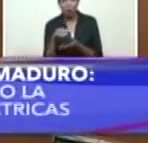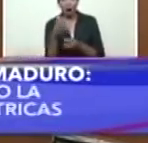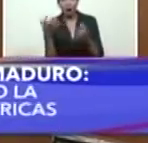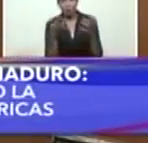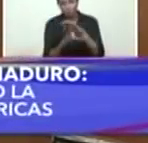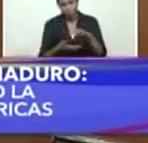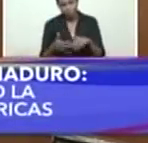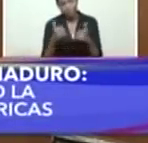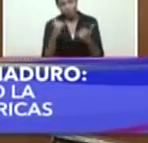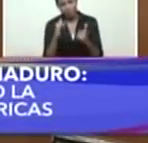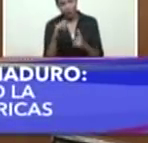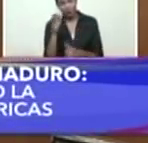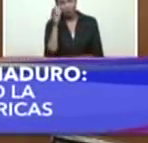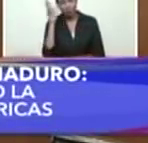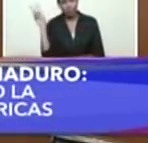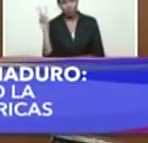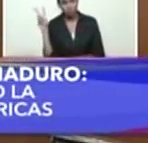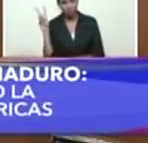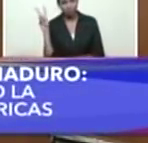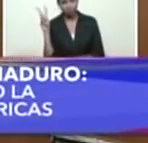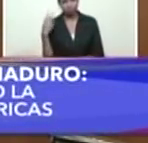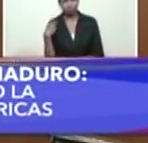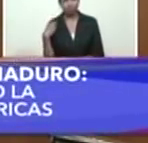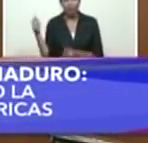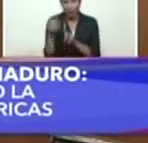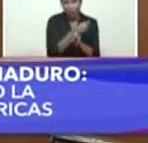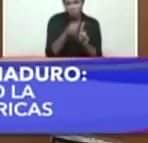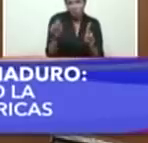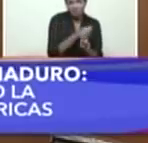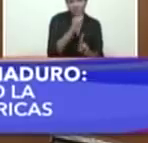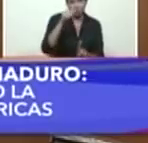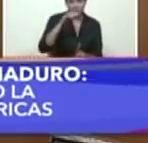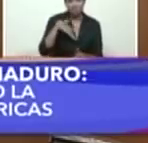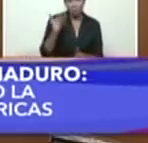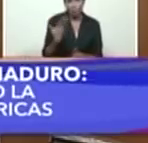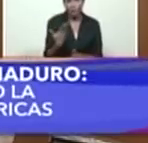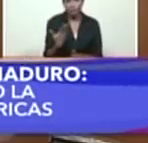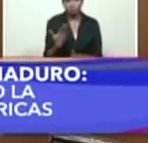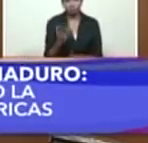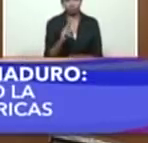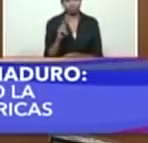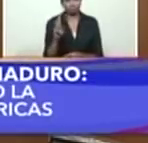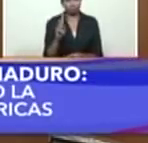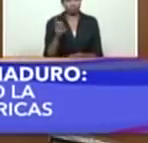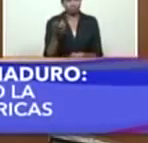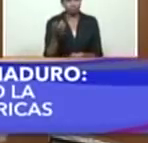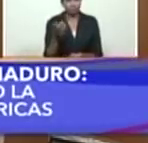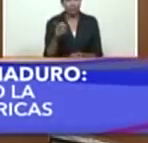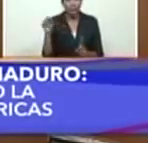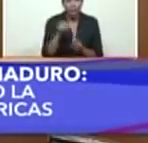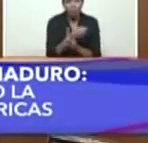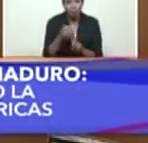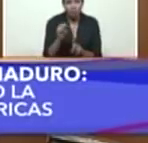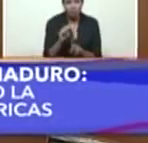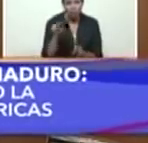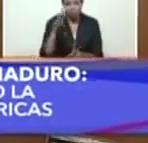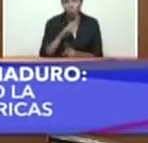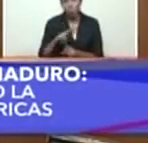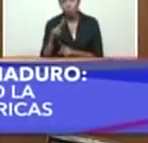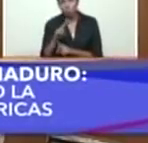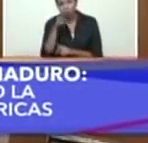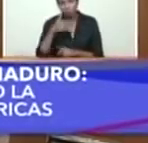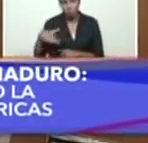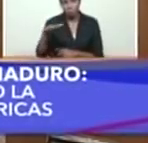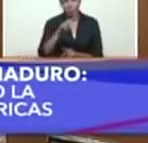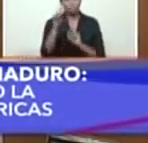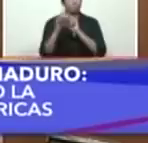del pueblo. La violencia es solución. La violencia es alternativa. La violencia es útil al pueblo. Le pregunto